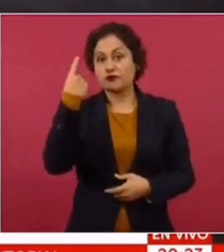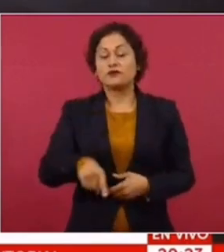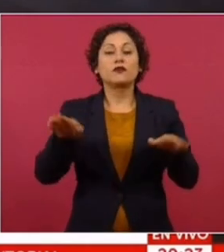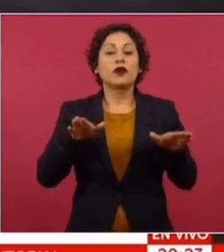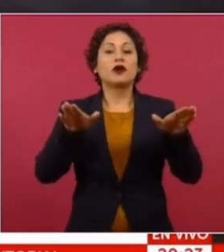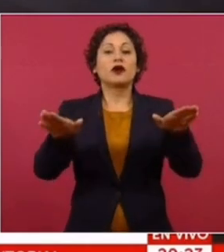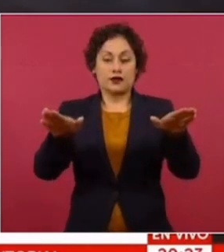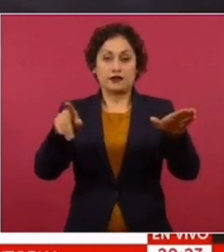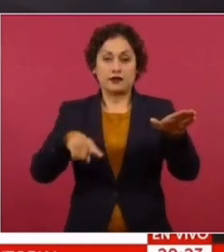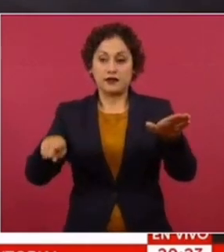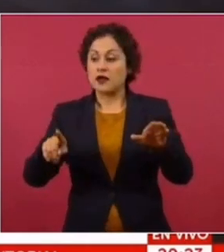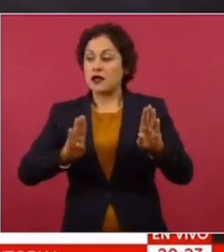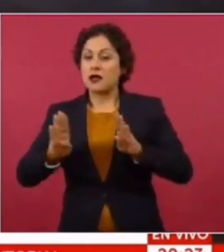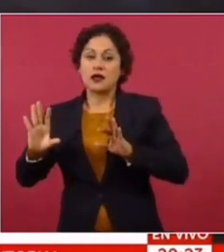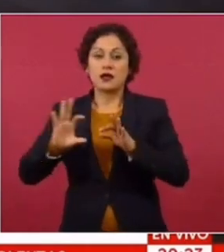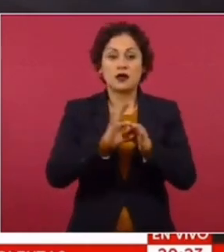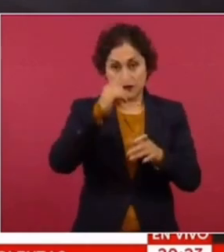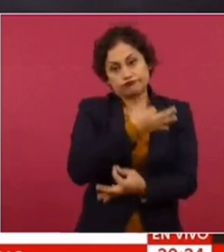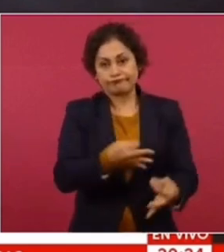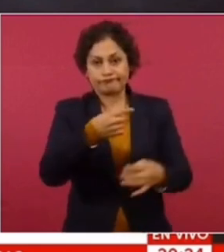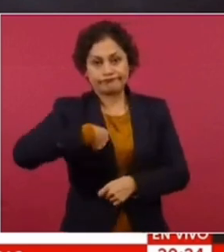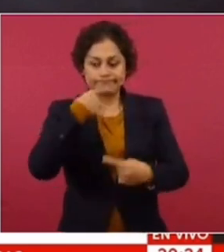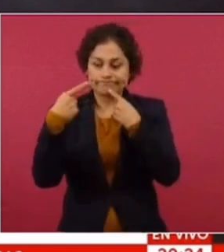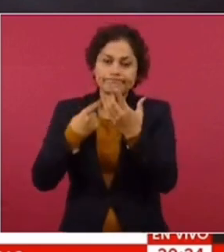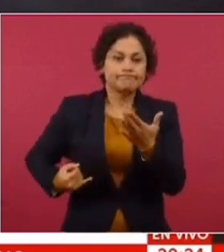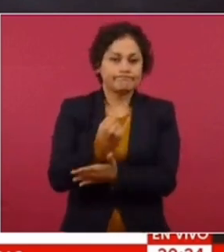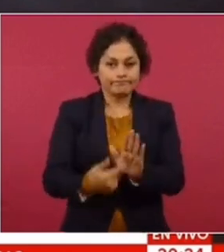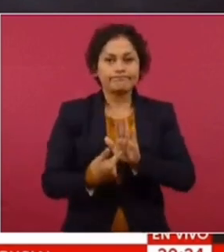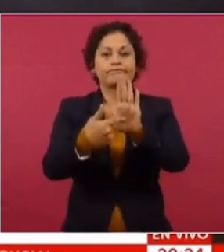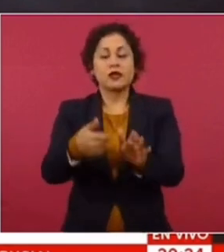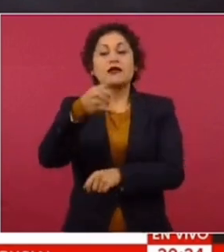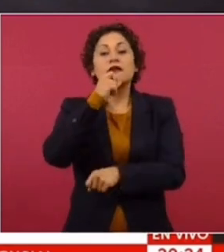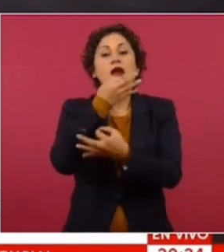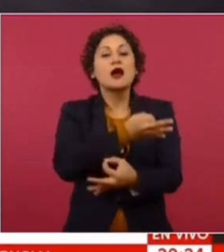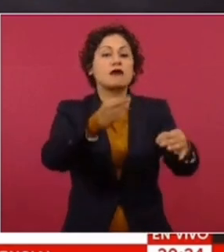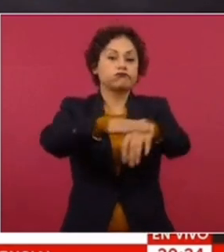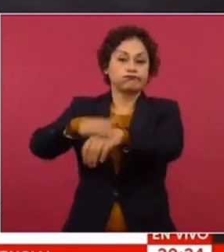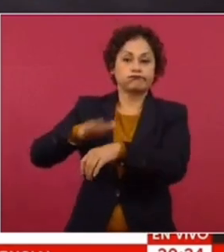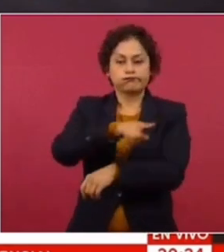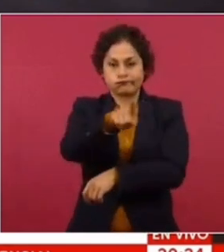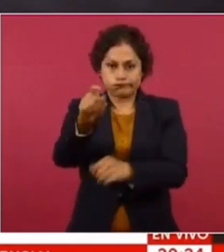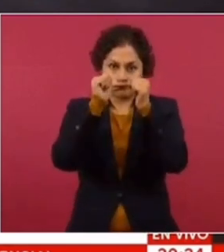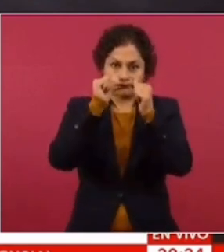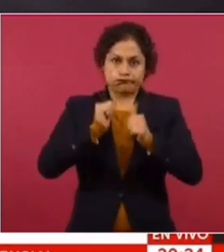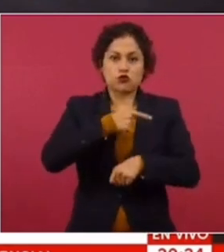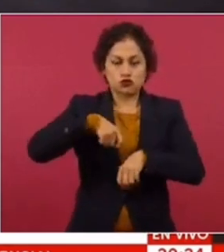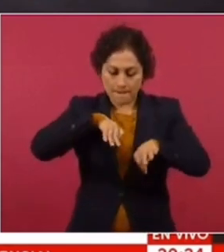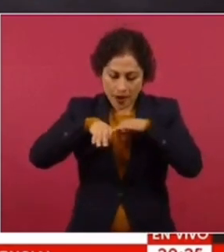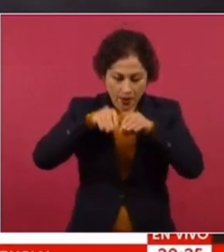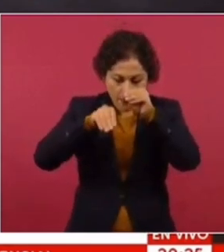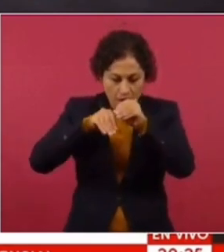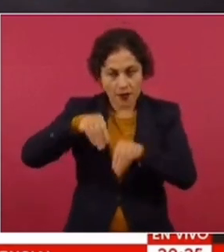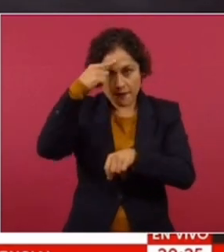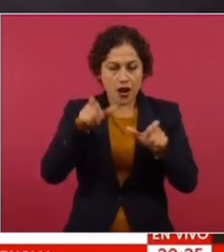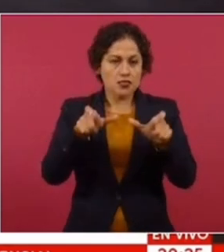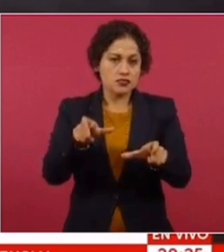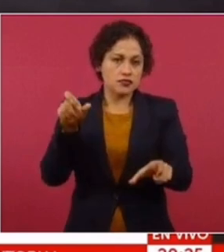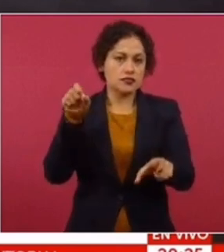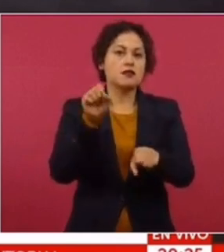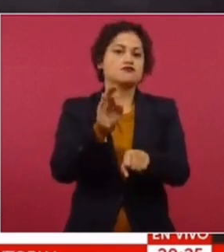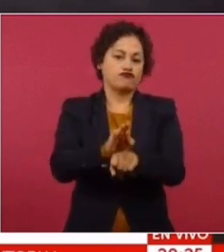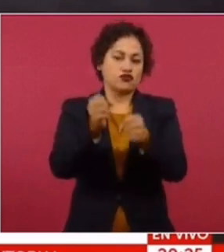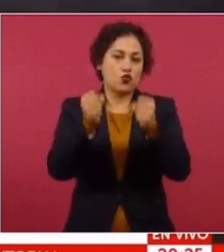armadas en apoyo a la Policía Nacional puedan tomar el control del orden interno. Empresar nuevamente, darle un mensaje al país, estamos trabajando para asegurar la tranquilidad, la paz y el tránsito